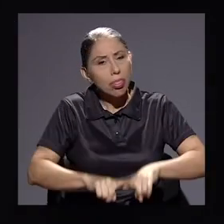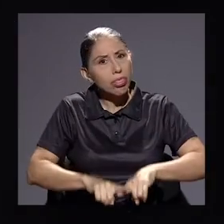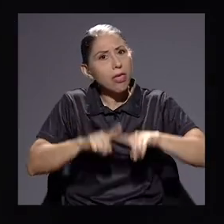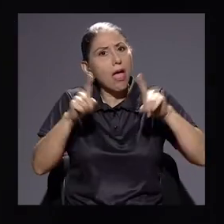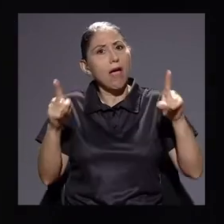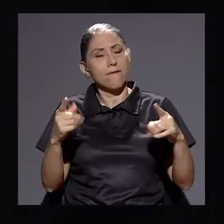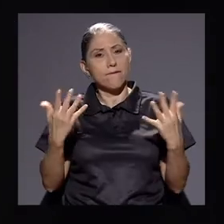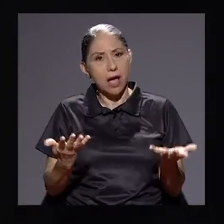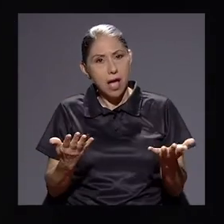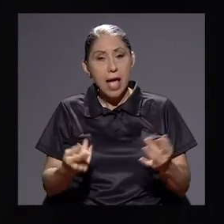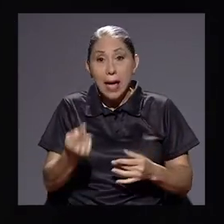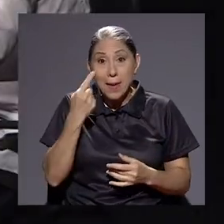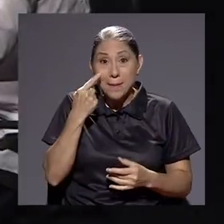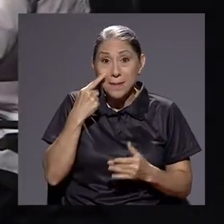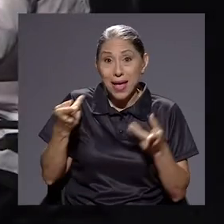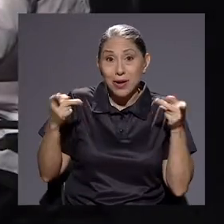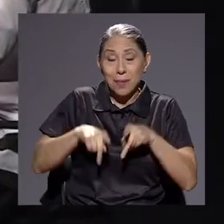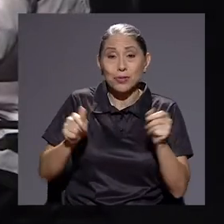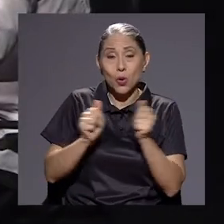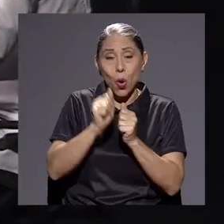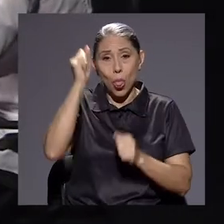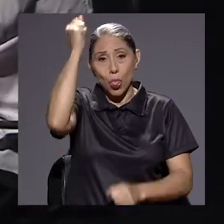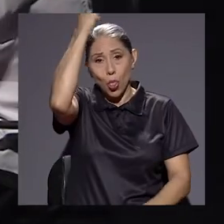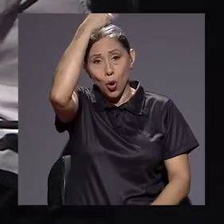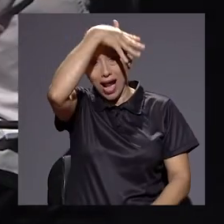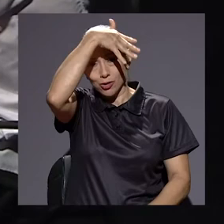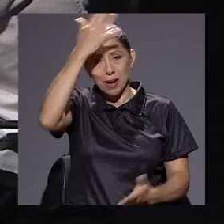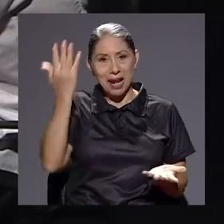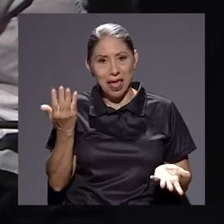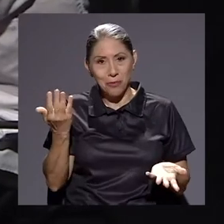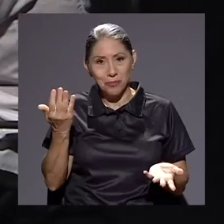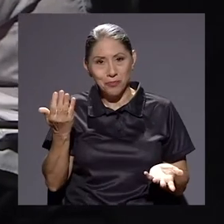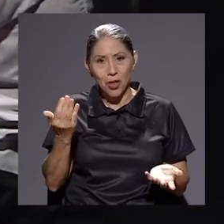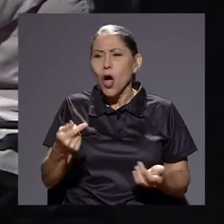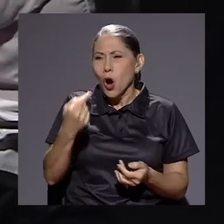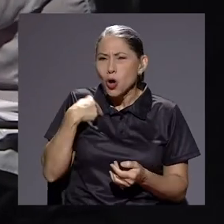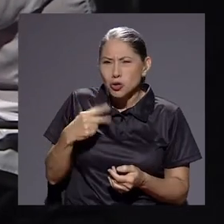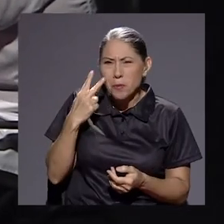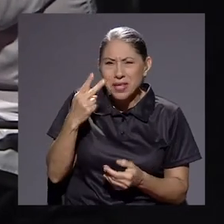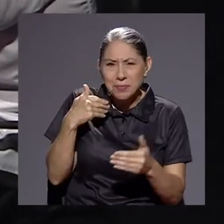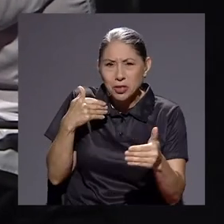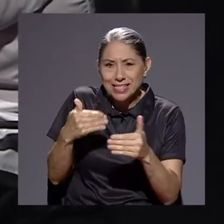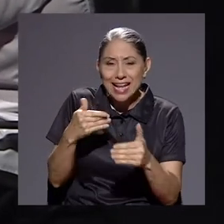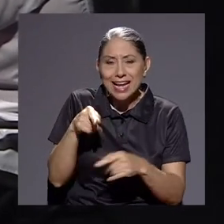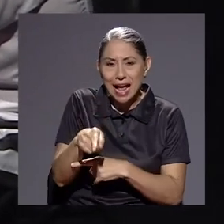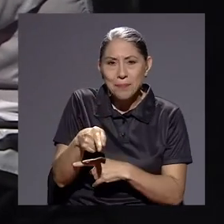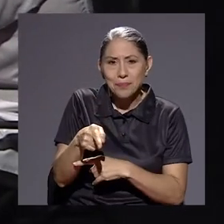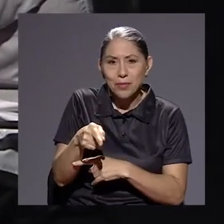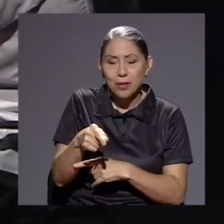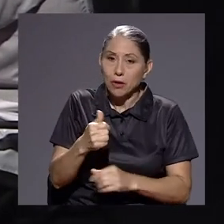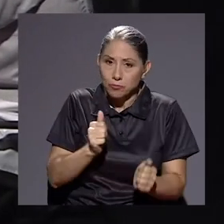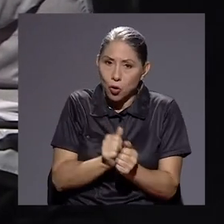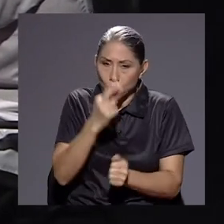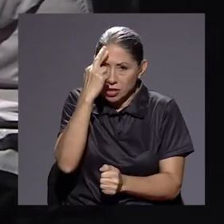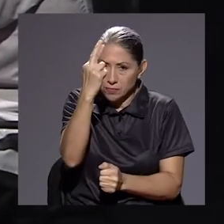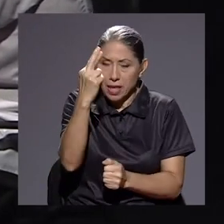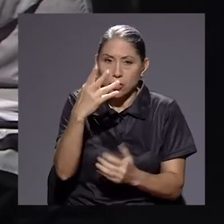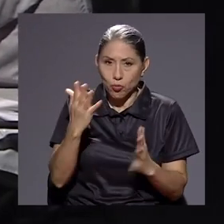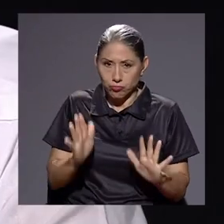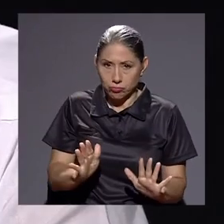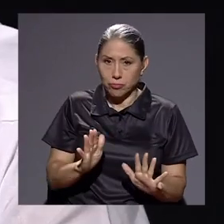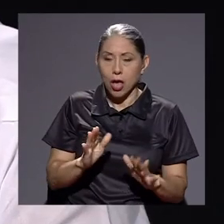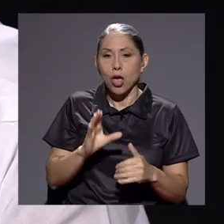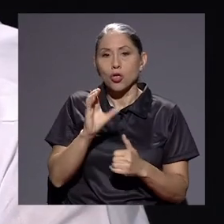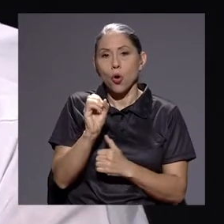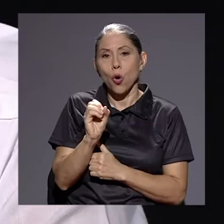Vea lo de don Carlos Alvarado. O le pongo una que yo seguí muy de cerca. Cuando estaba, y aquí con respeto a los dos señores,